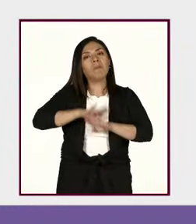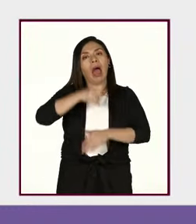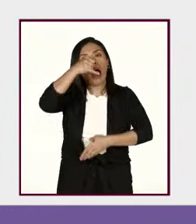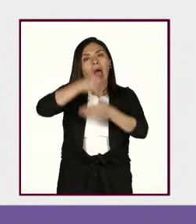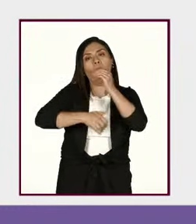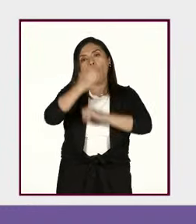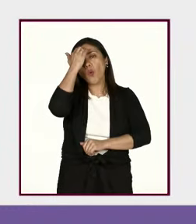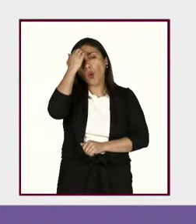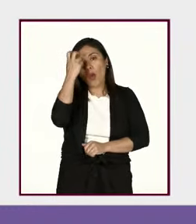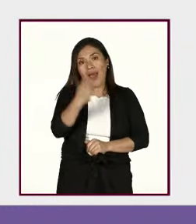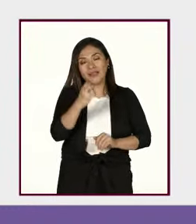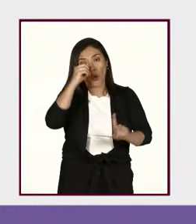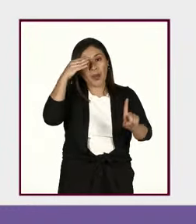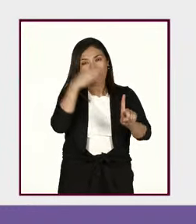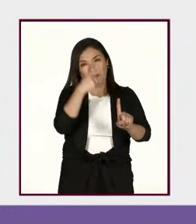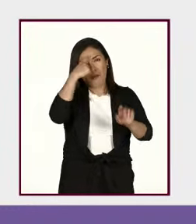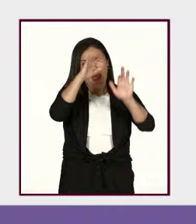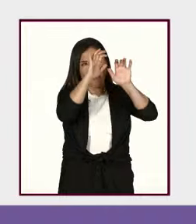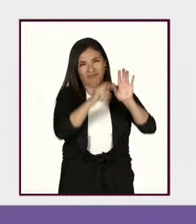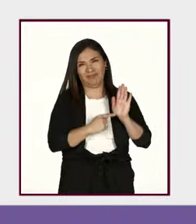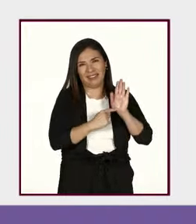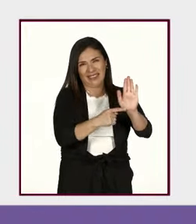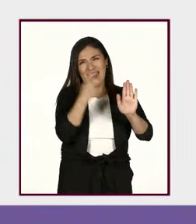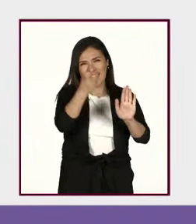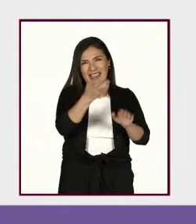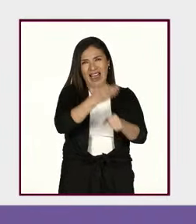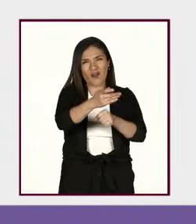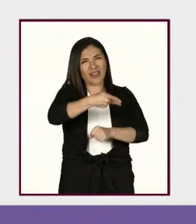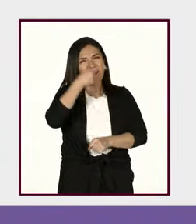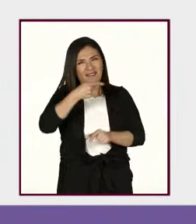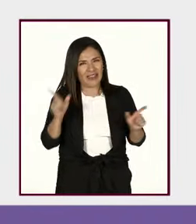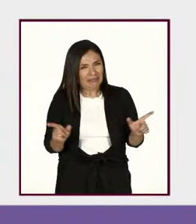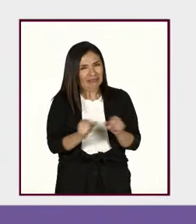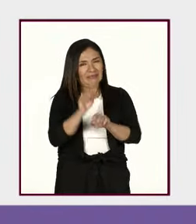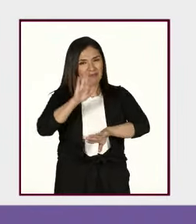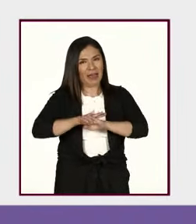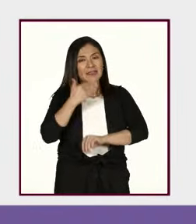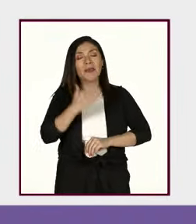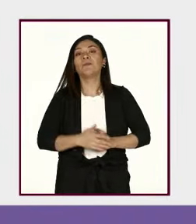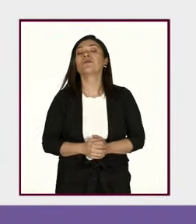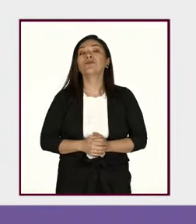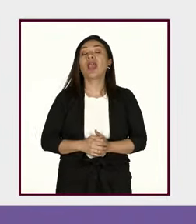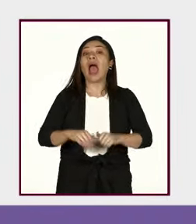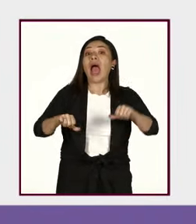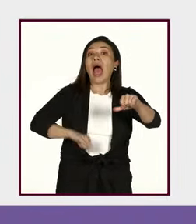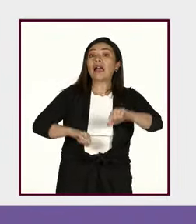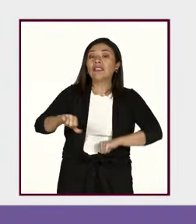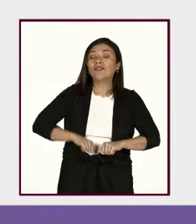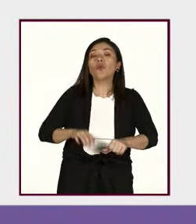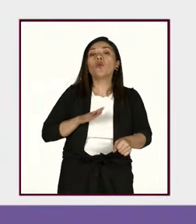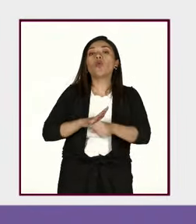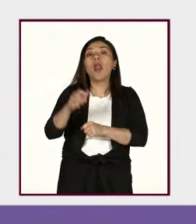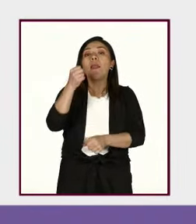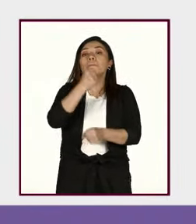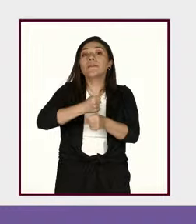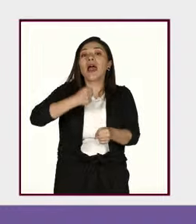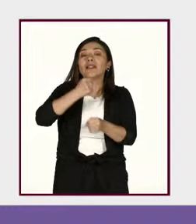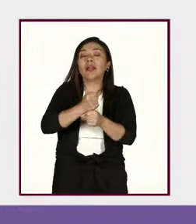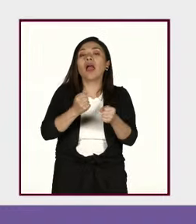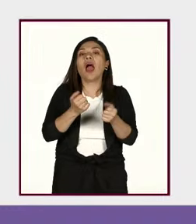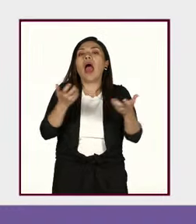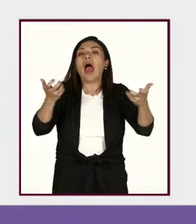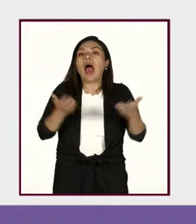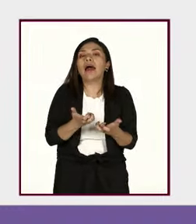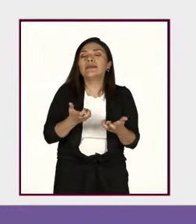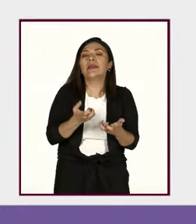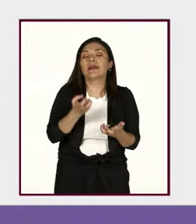objetivo del documento que también ahorita Anabel nos hizo favor de resumir. Las acciones y prácticas y conductas